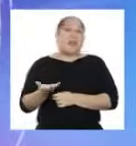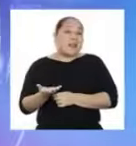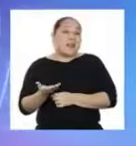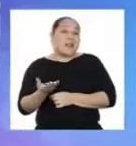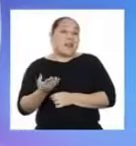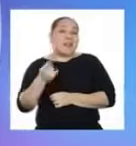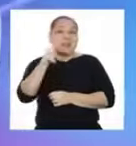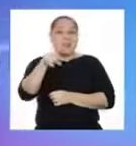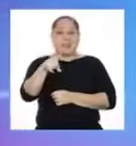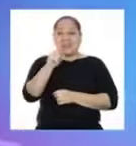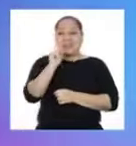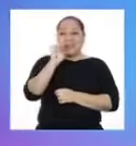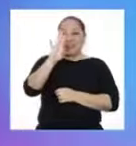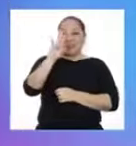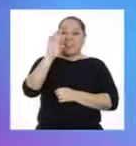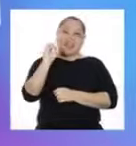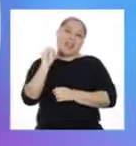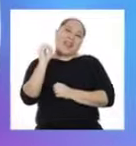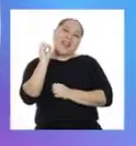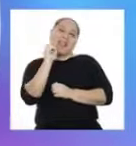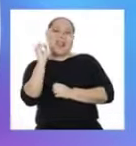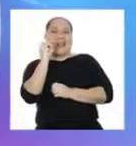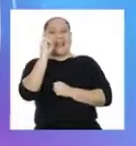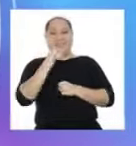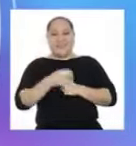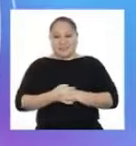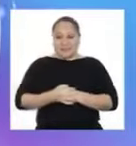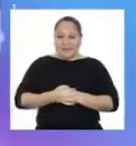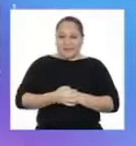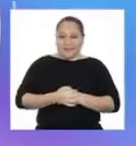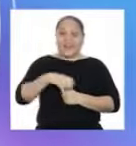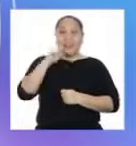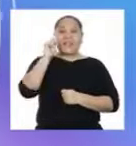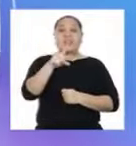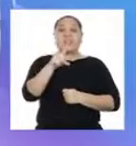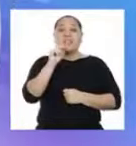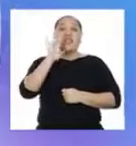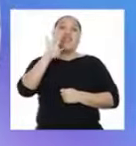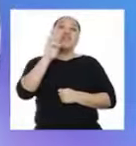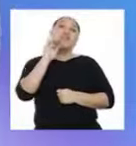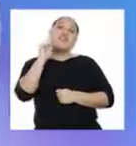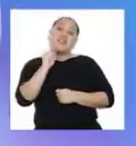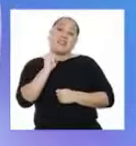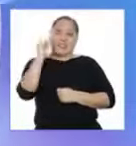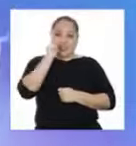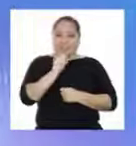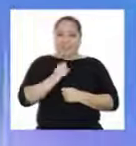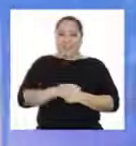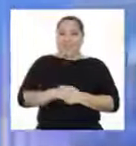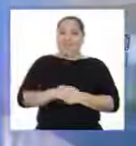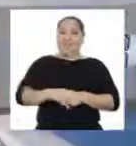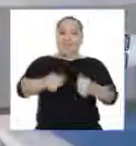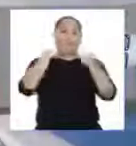a... ¡Ciento setenta! ¡Ciento setenta!